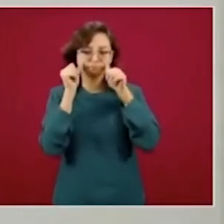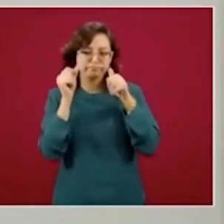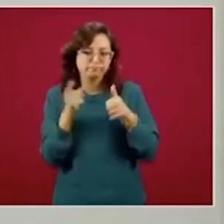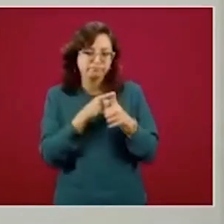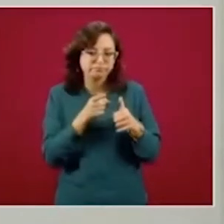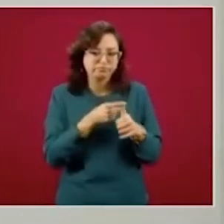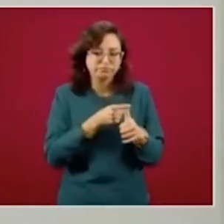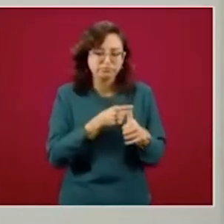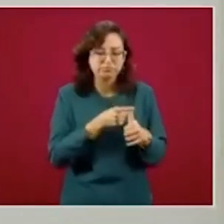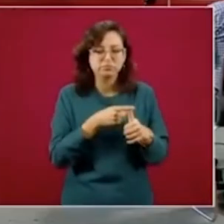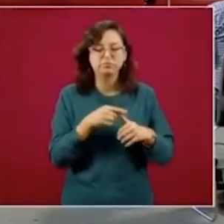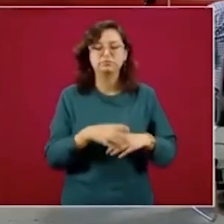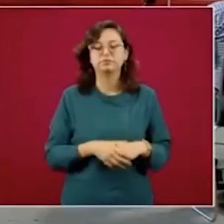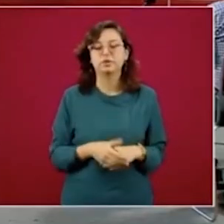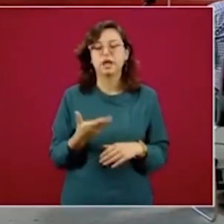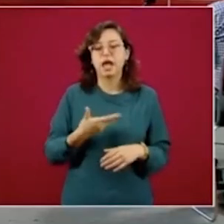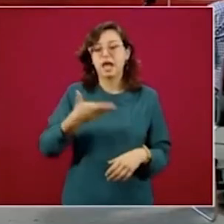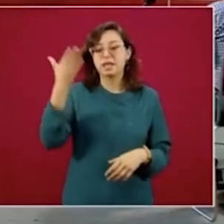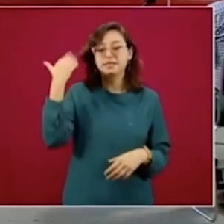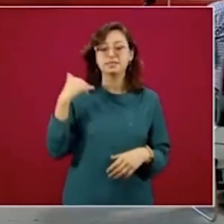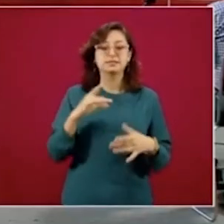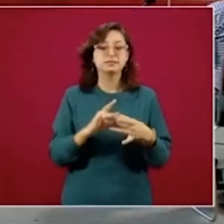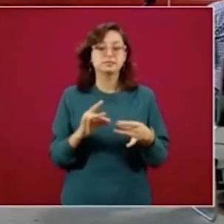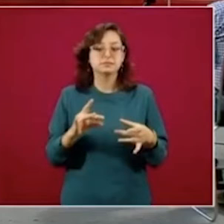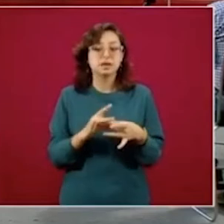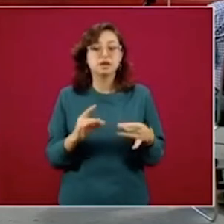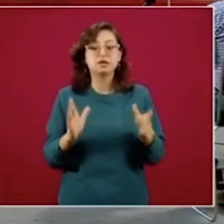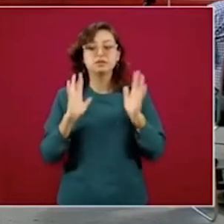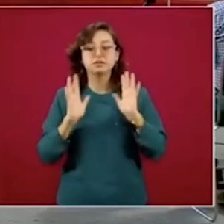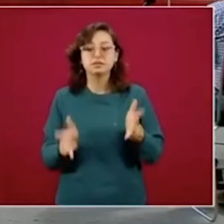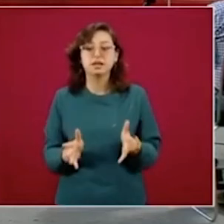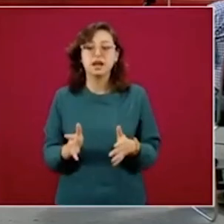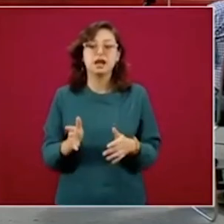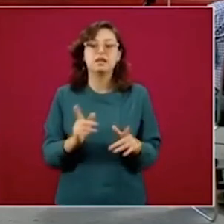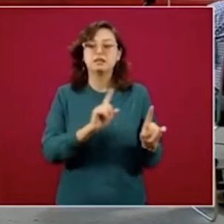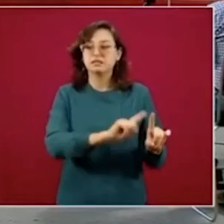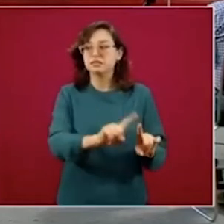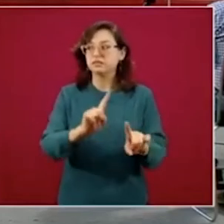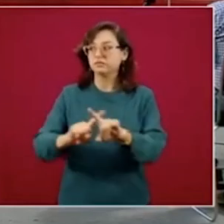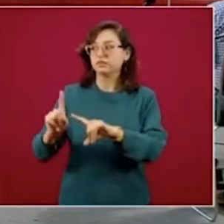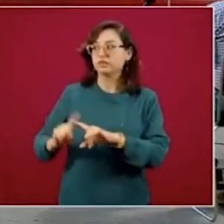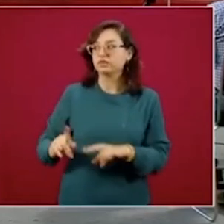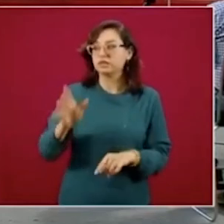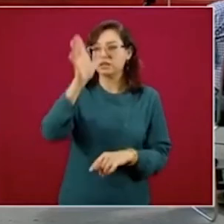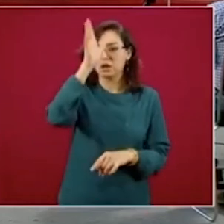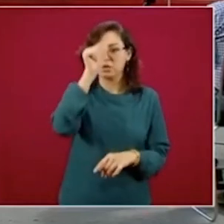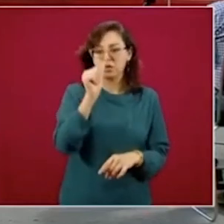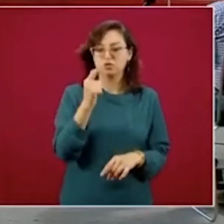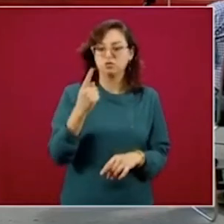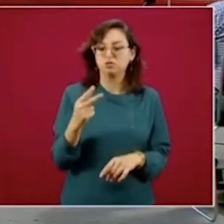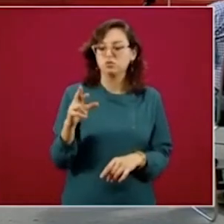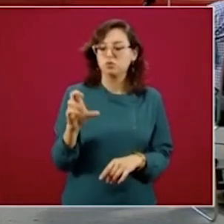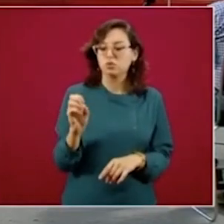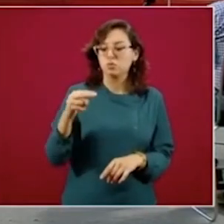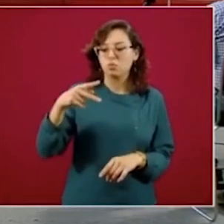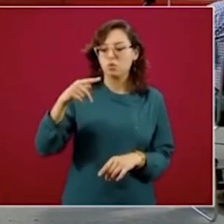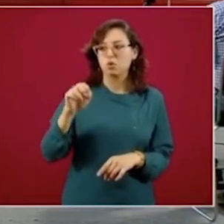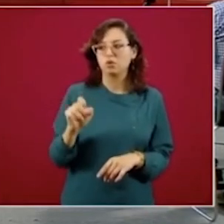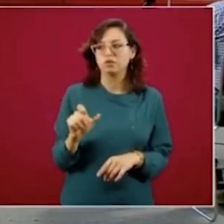hay una serie de acuerdos y convenios firmados por parte de Promtel, que es el organismo